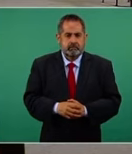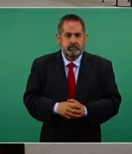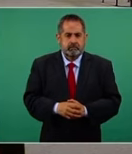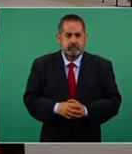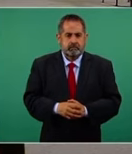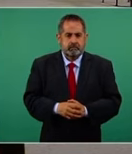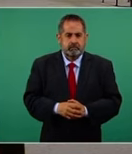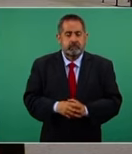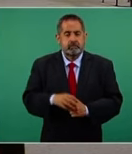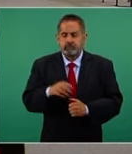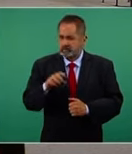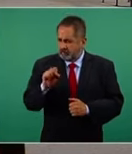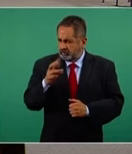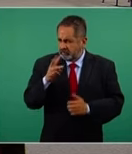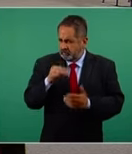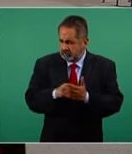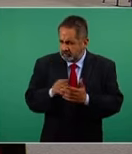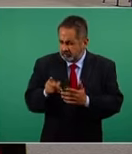63 mil.